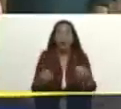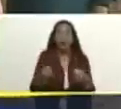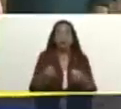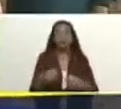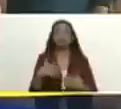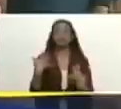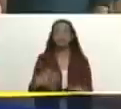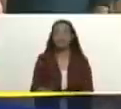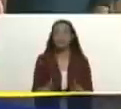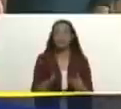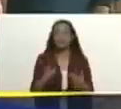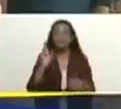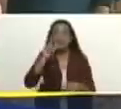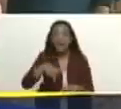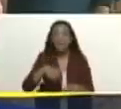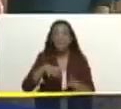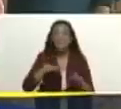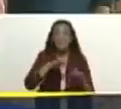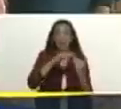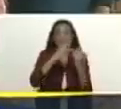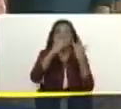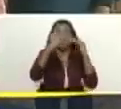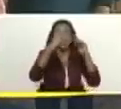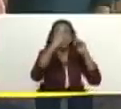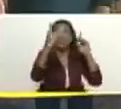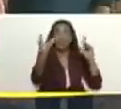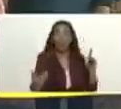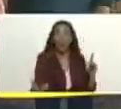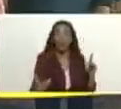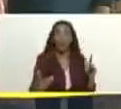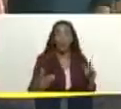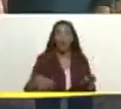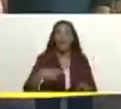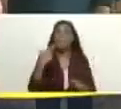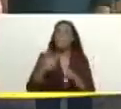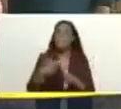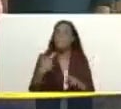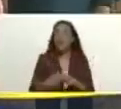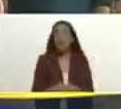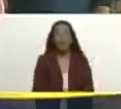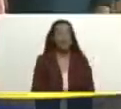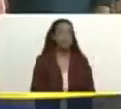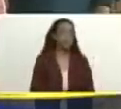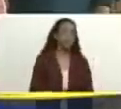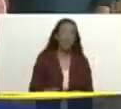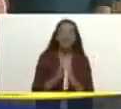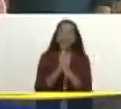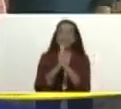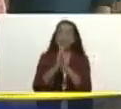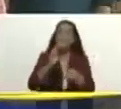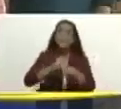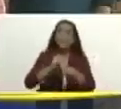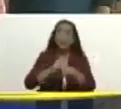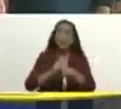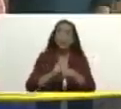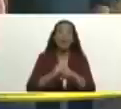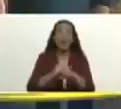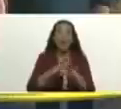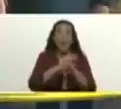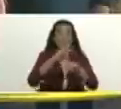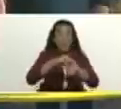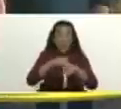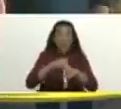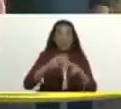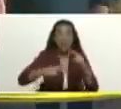ha crecido muchísimo en los últimos días y hay un inminente peligro la solicitud sería que a través del